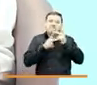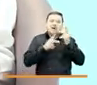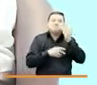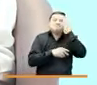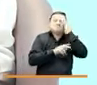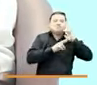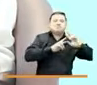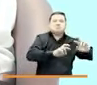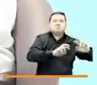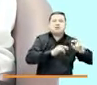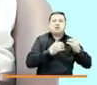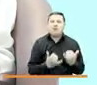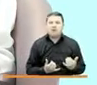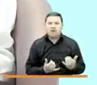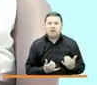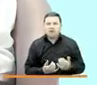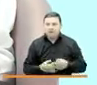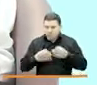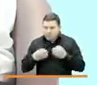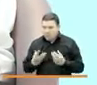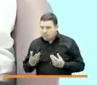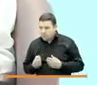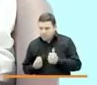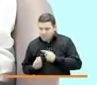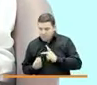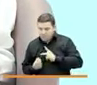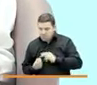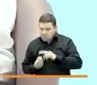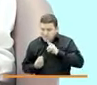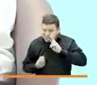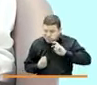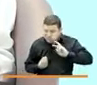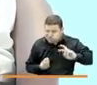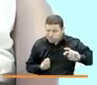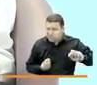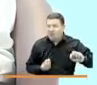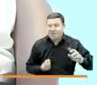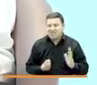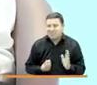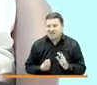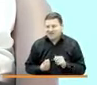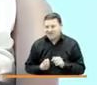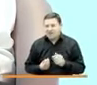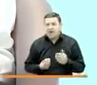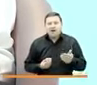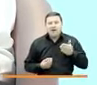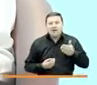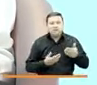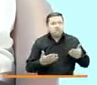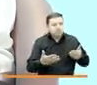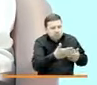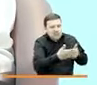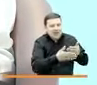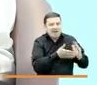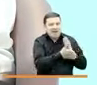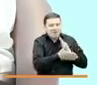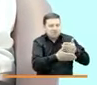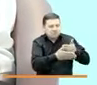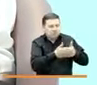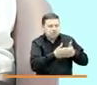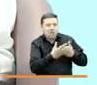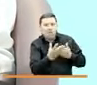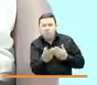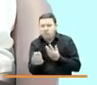una planta de investigadores propia que pueda hacer todo ese trabajo. Además, hay muchas especialidades